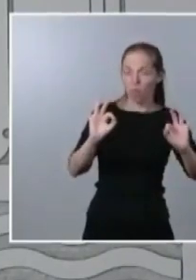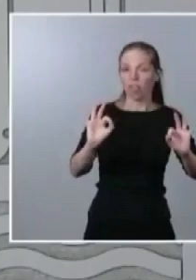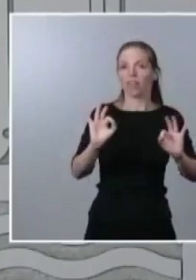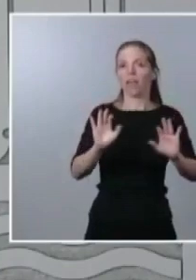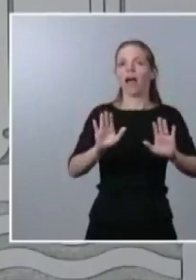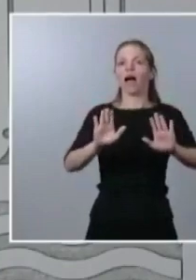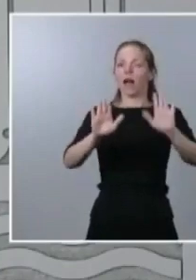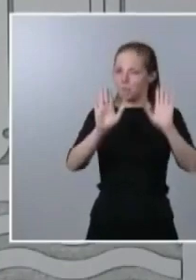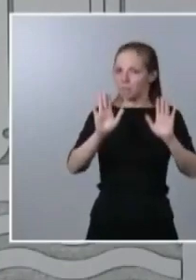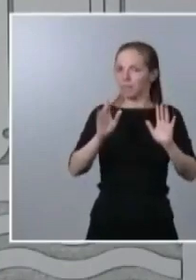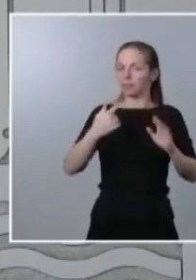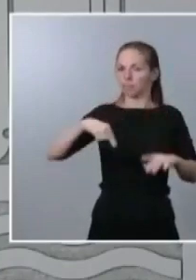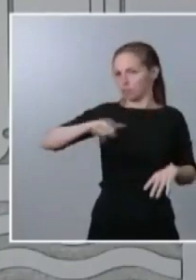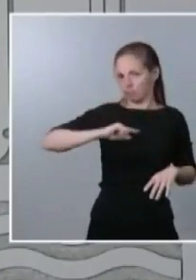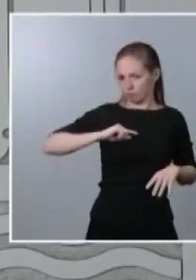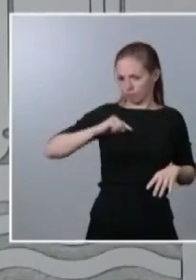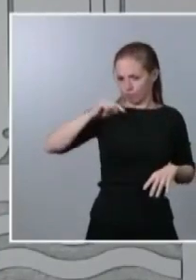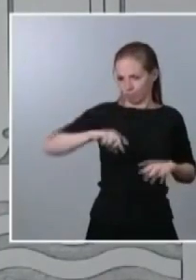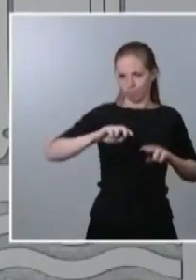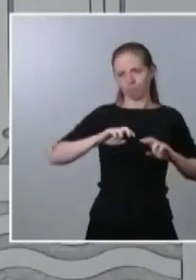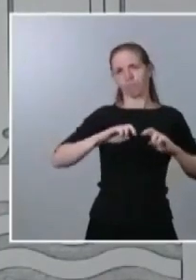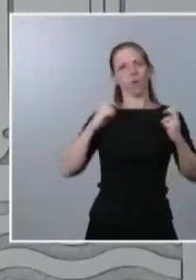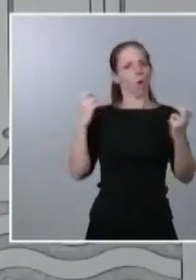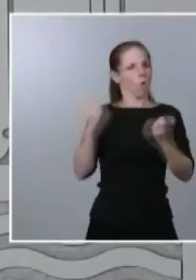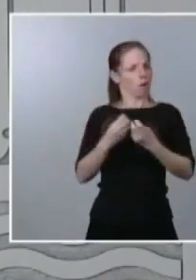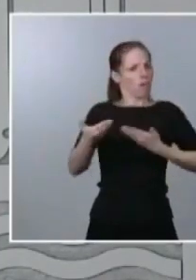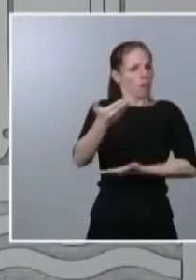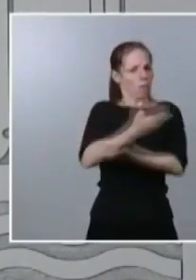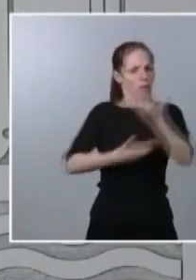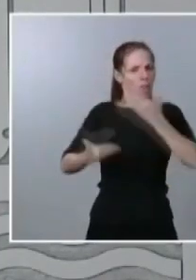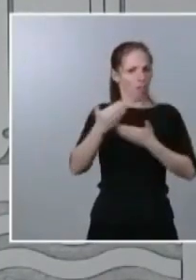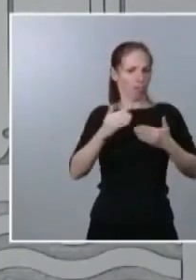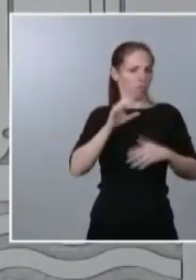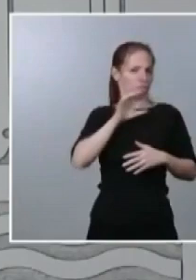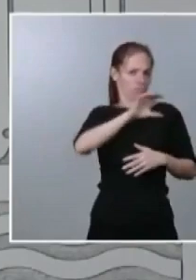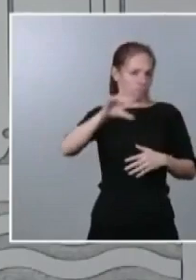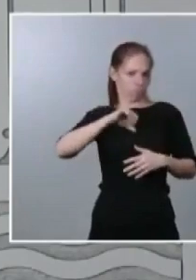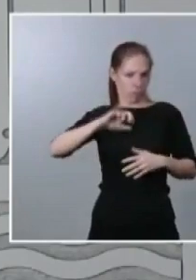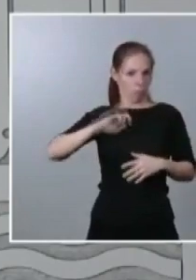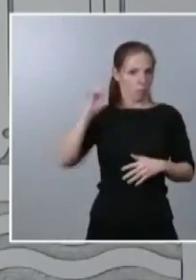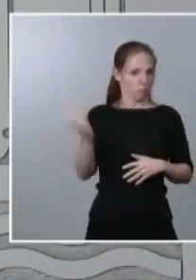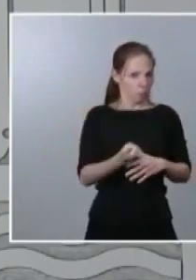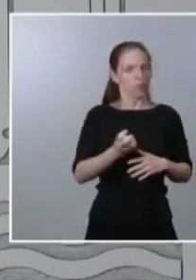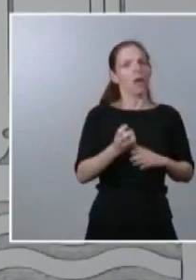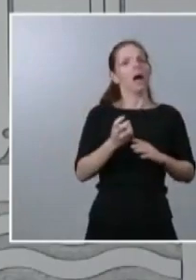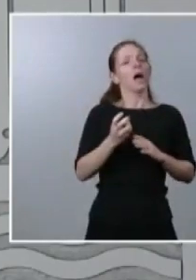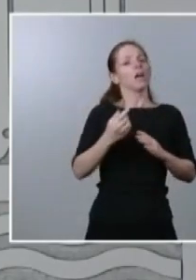convencimiento en este órgano de cooperación multilateral, que las medidas que se han ido adoptando, que son duras, pero que están dando